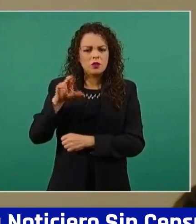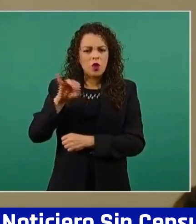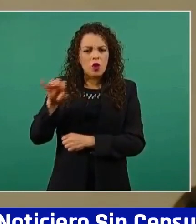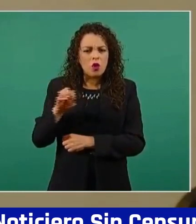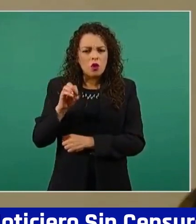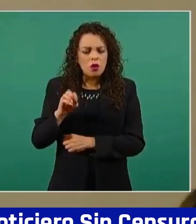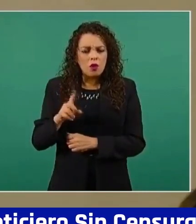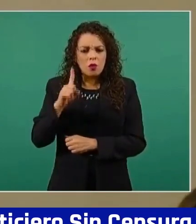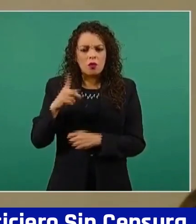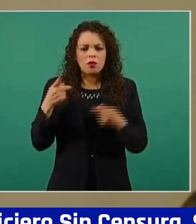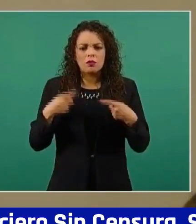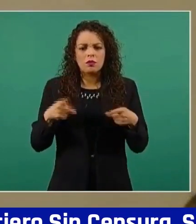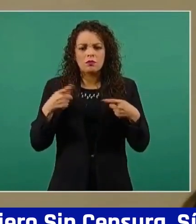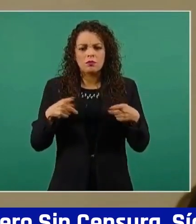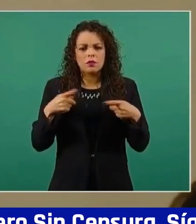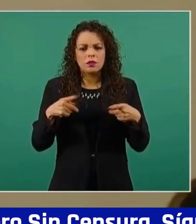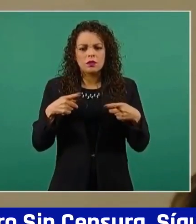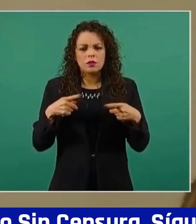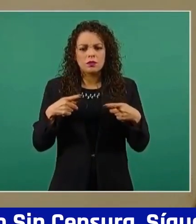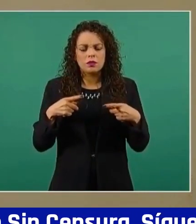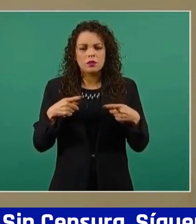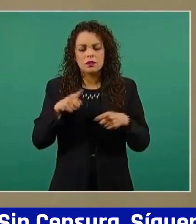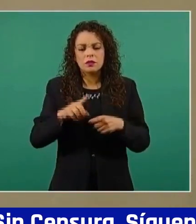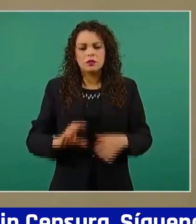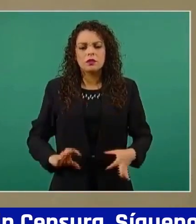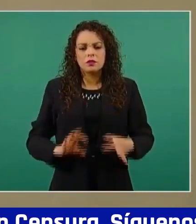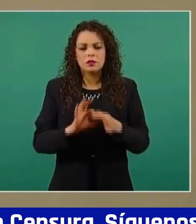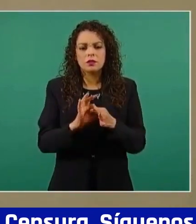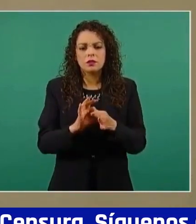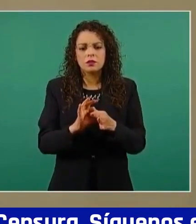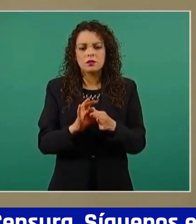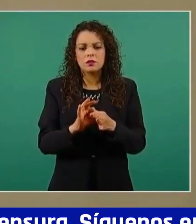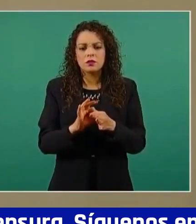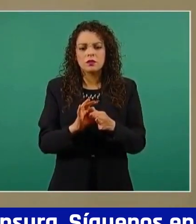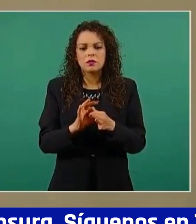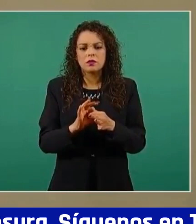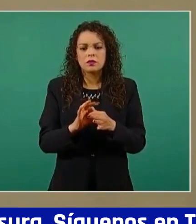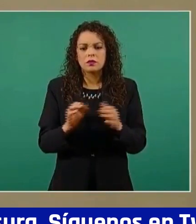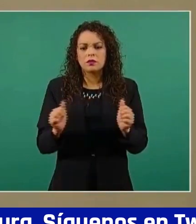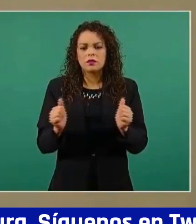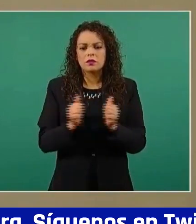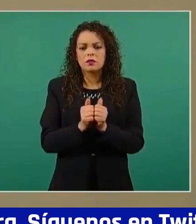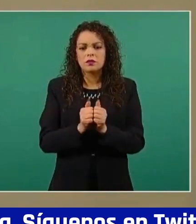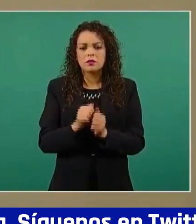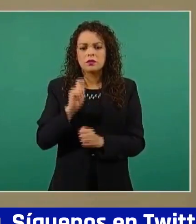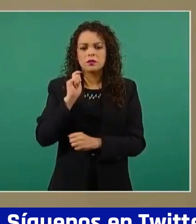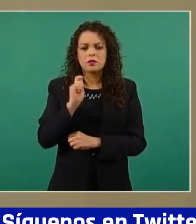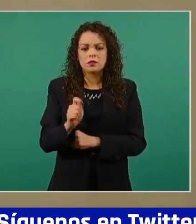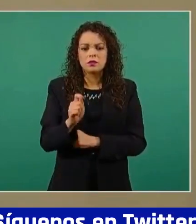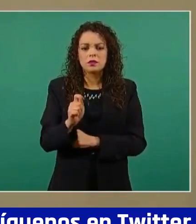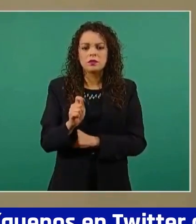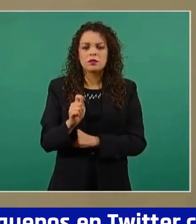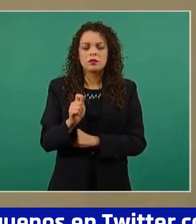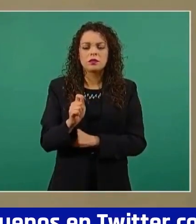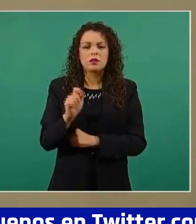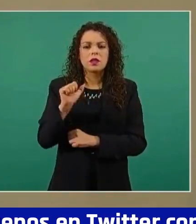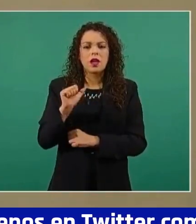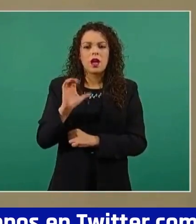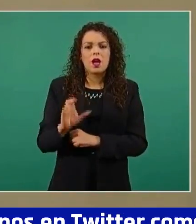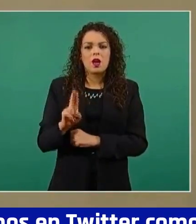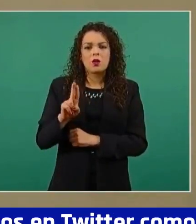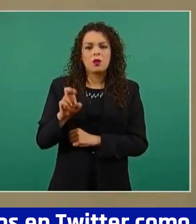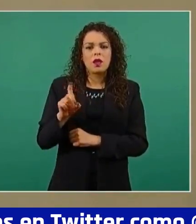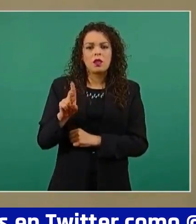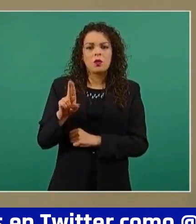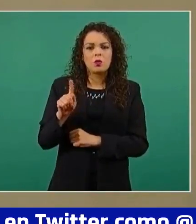una persona muy vinculada al movimiento, en contra del acueducto, independencia, pero que además ha tenido